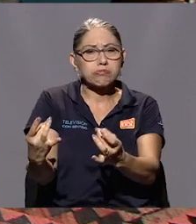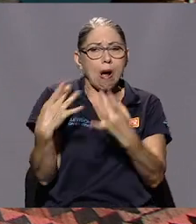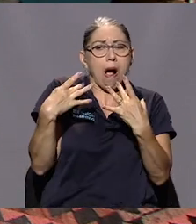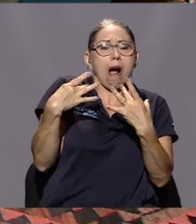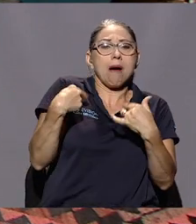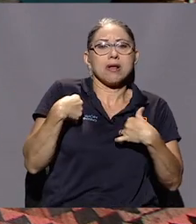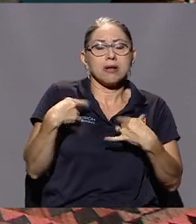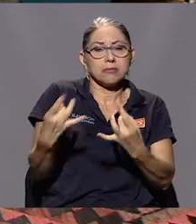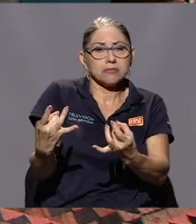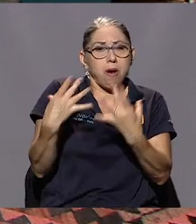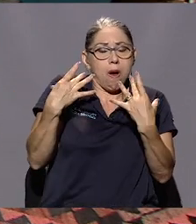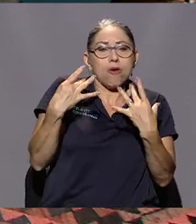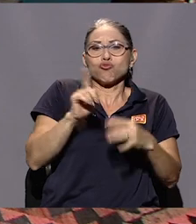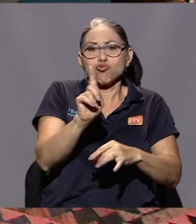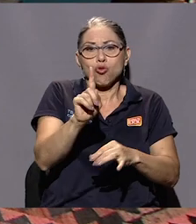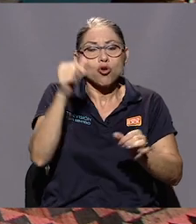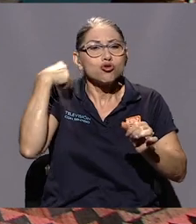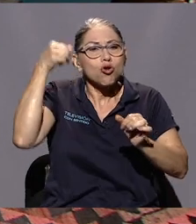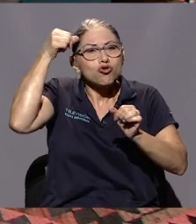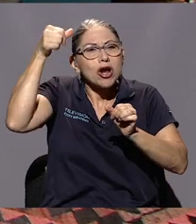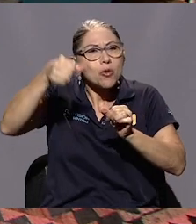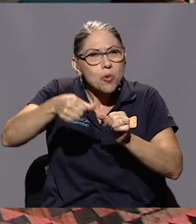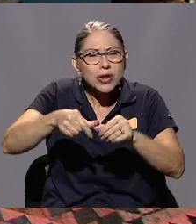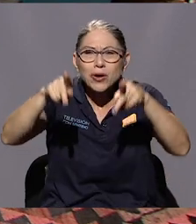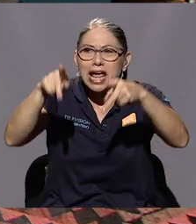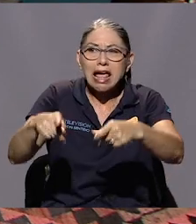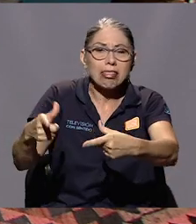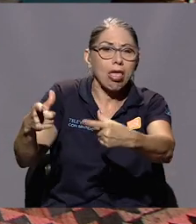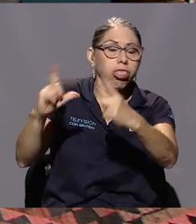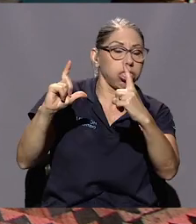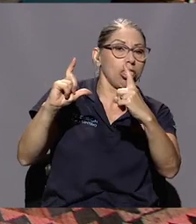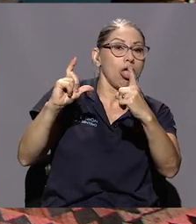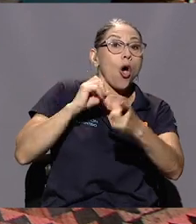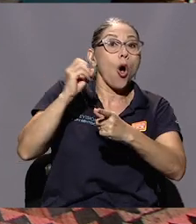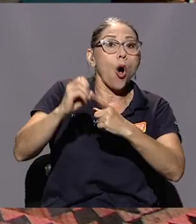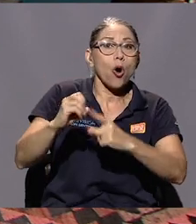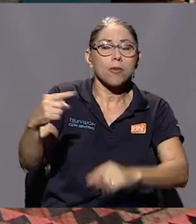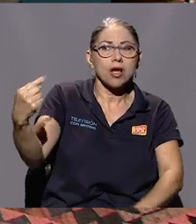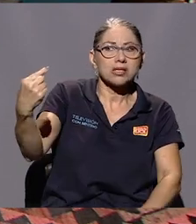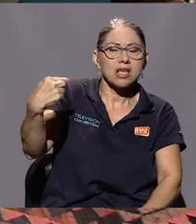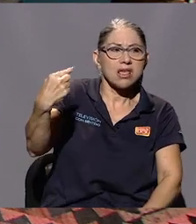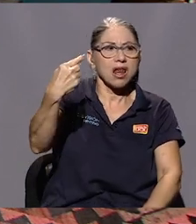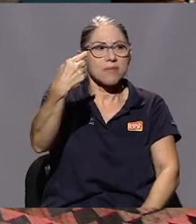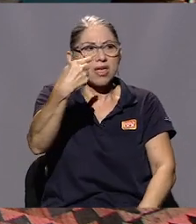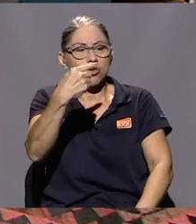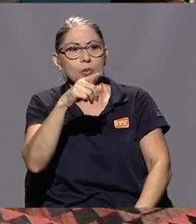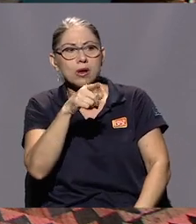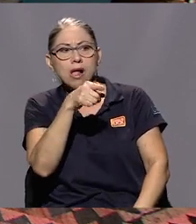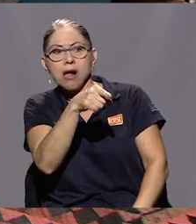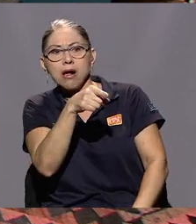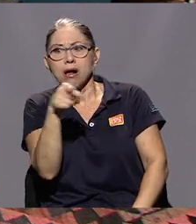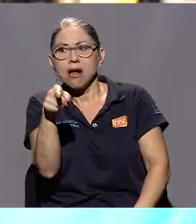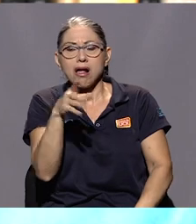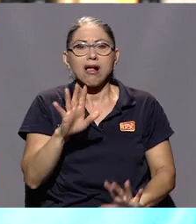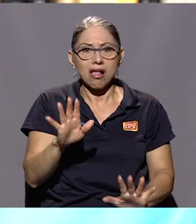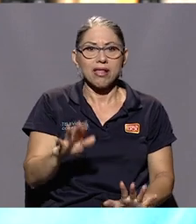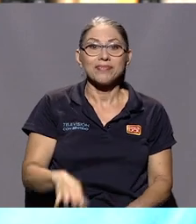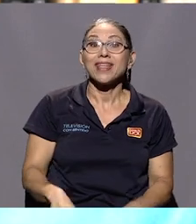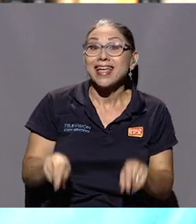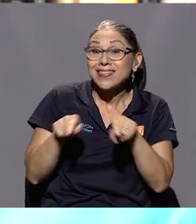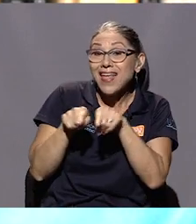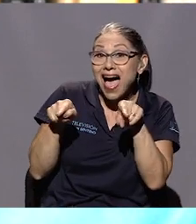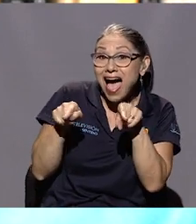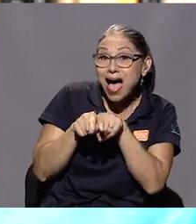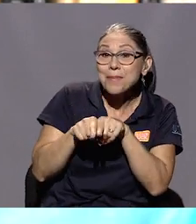recuerdo, odio, te das cuenta. Recuerdo rechazo o señalamiento. Más que cualquier cosa, señalamiento.